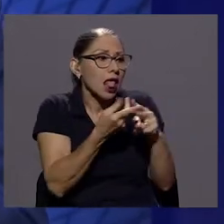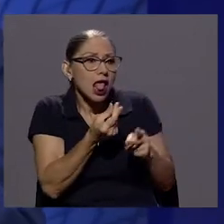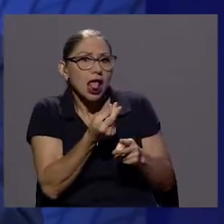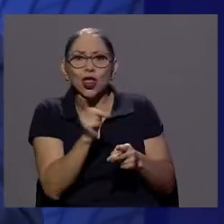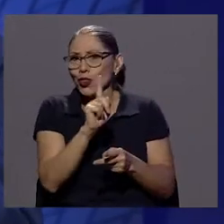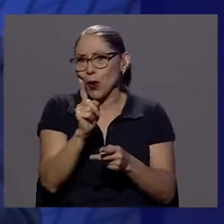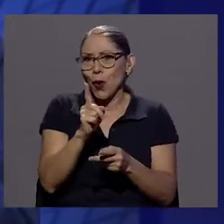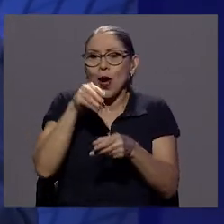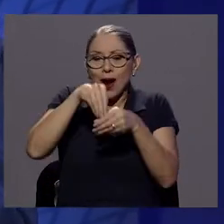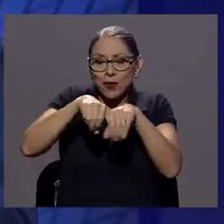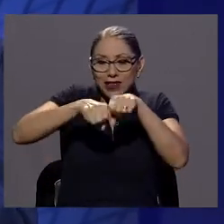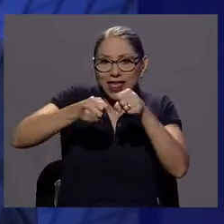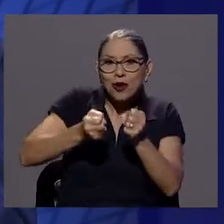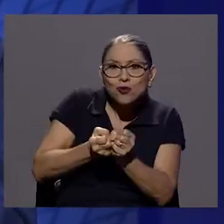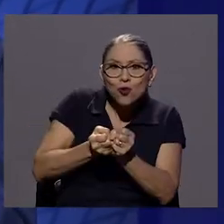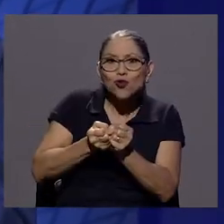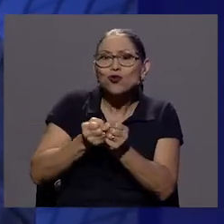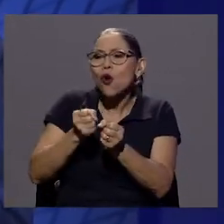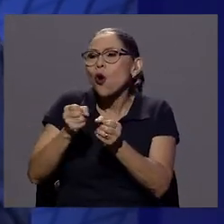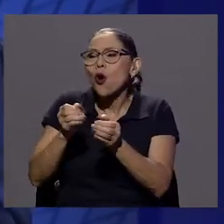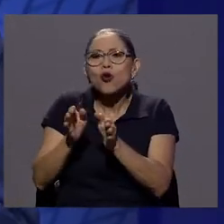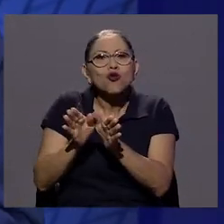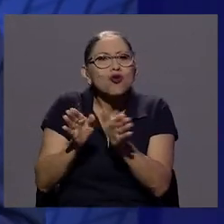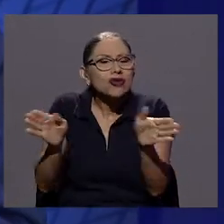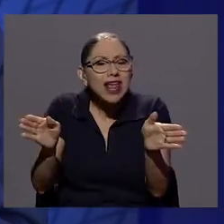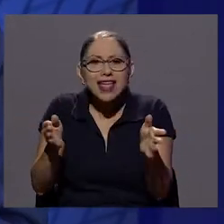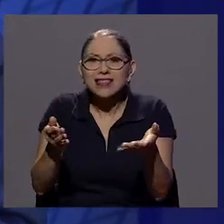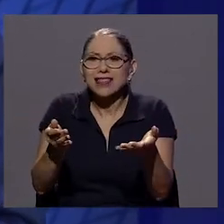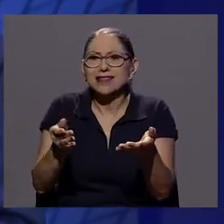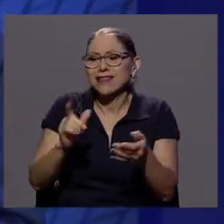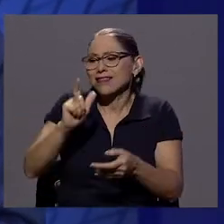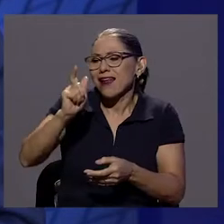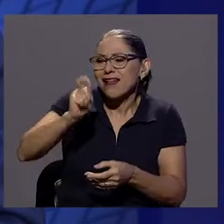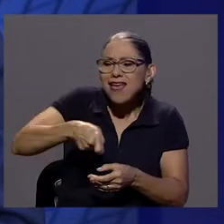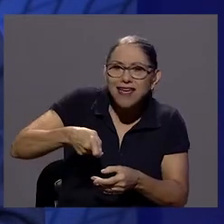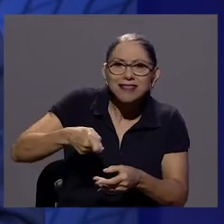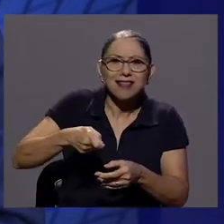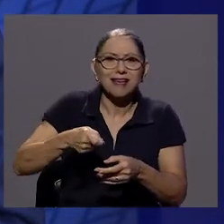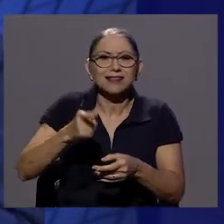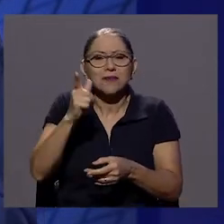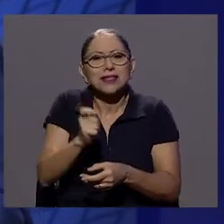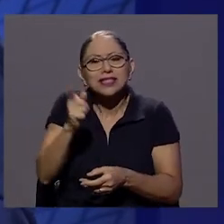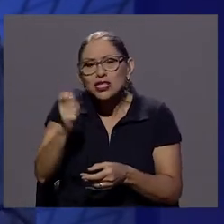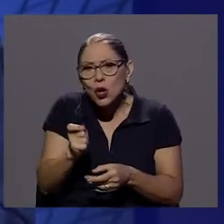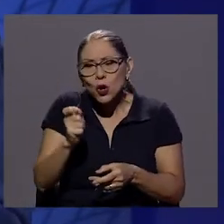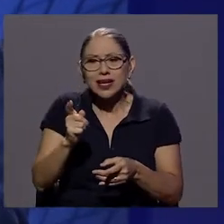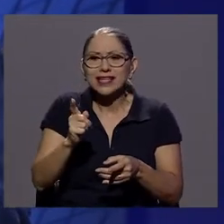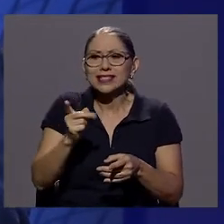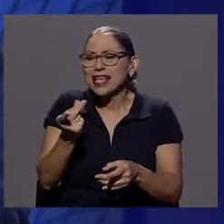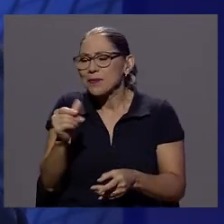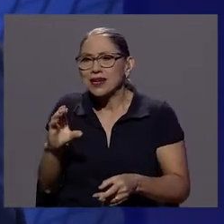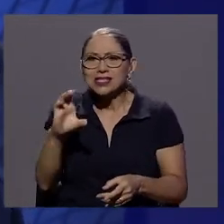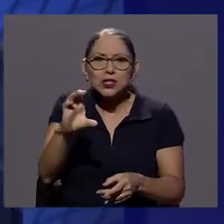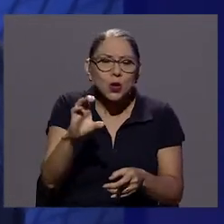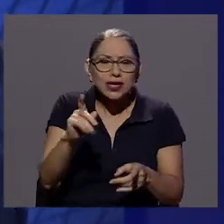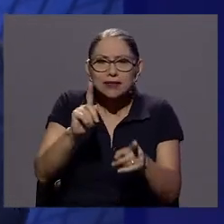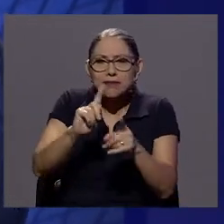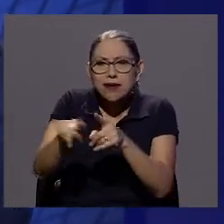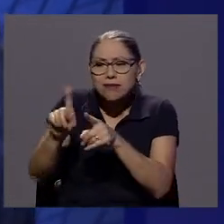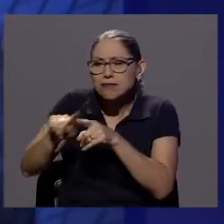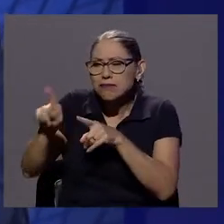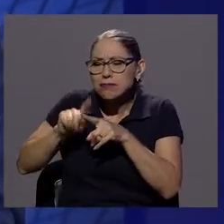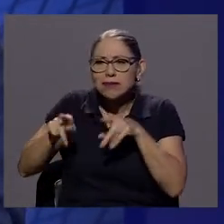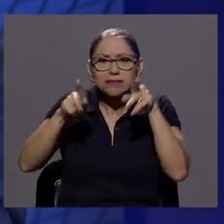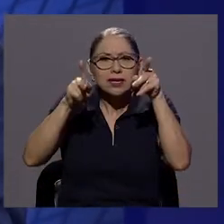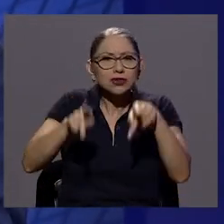ahorros, cuentas corrientes, tarjeta de crédito, tarjeta de débito, tiene seguros, tiene pensiones, tiene inversiones en valores. Es un